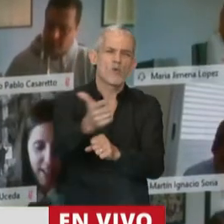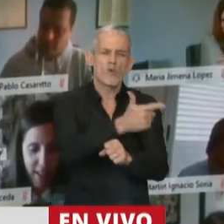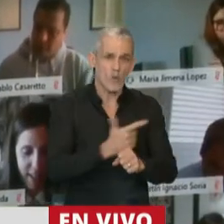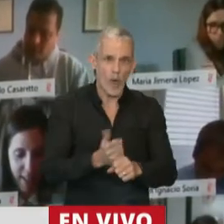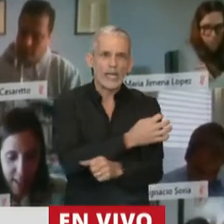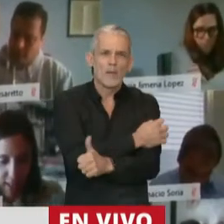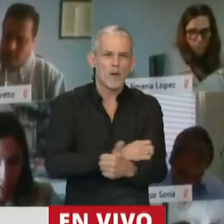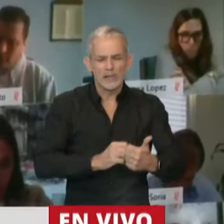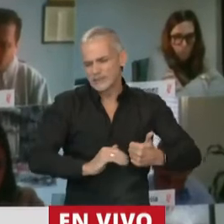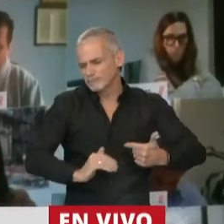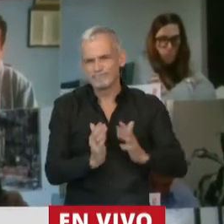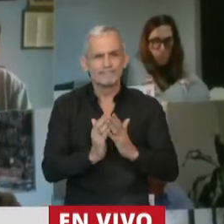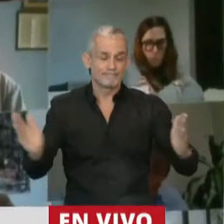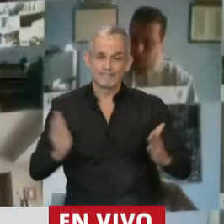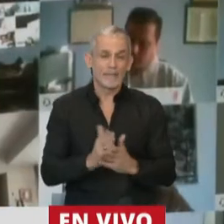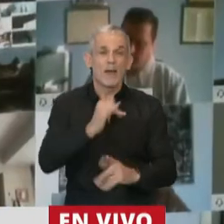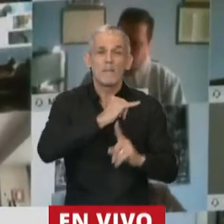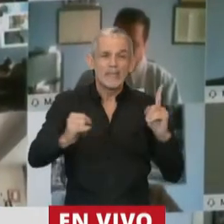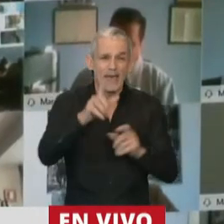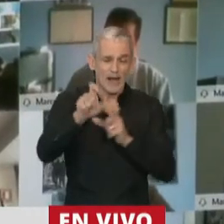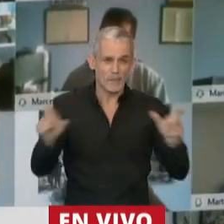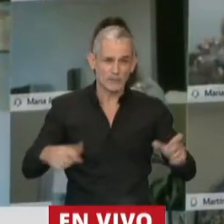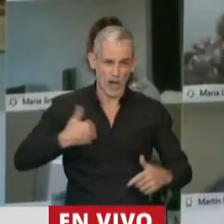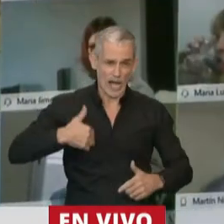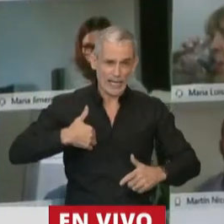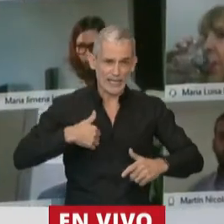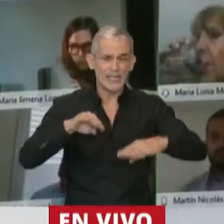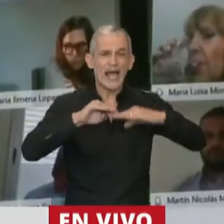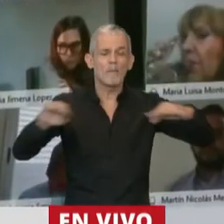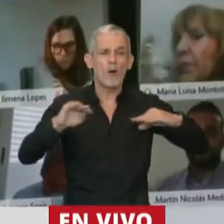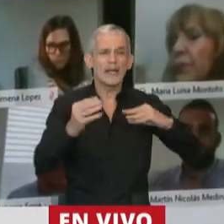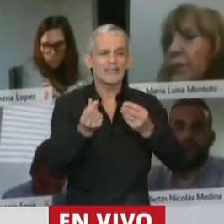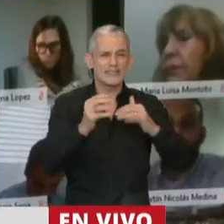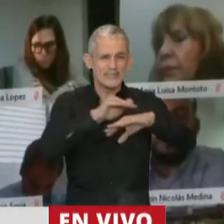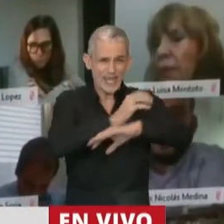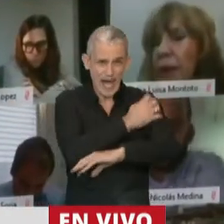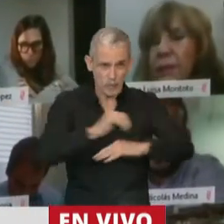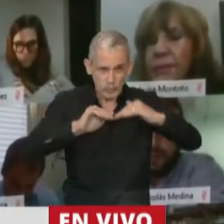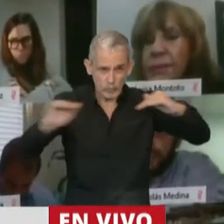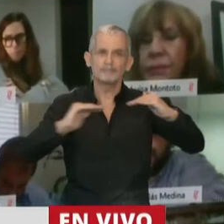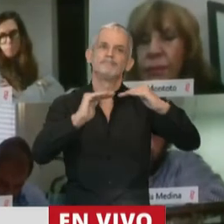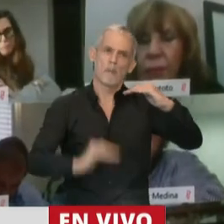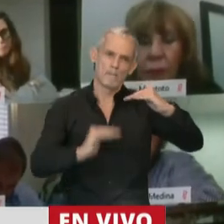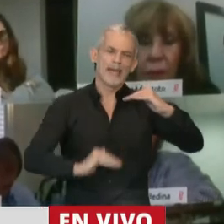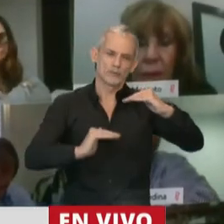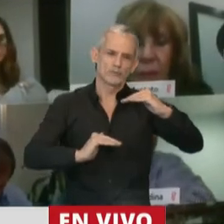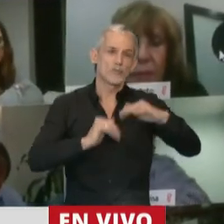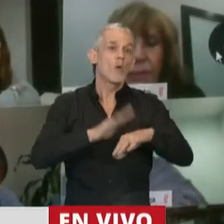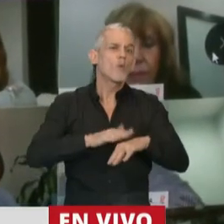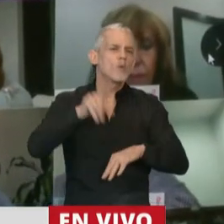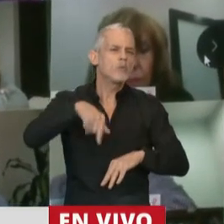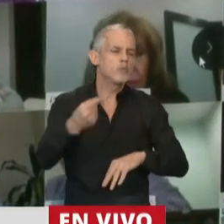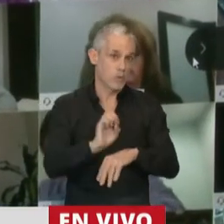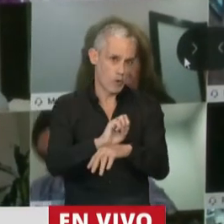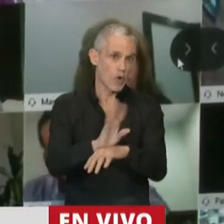nivel de pobreza. La mitad de los argentinos van a estar bajo la línea de pobreza, señor presidente. Y no es solo por las consecuencias que trae